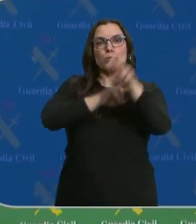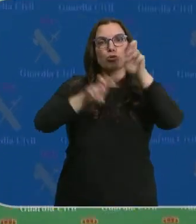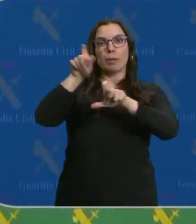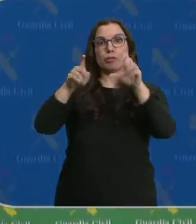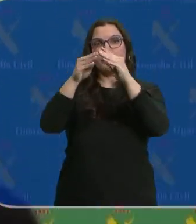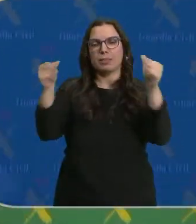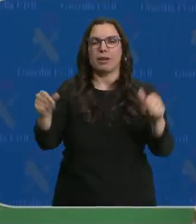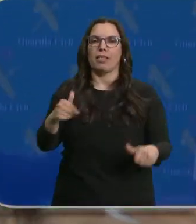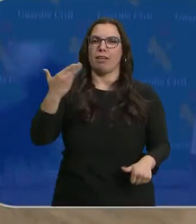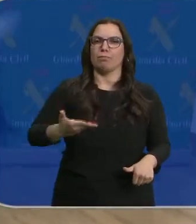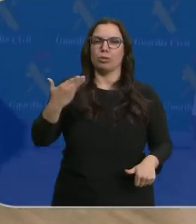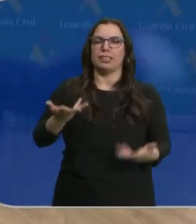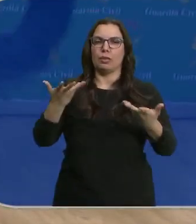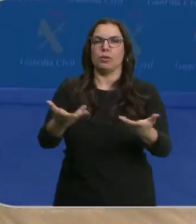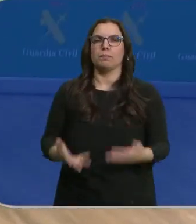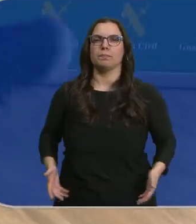desaparecidos.